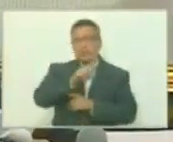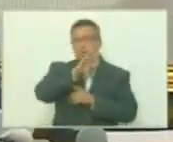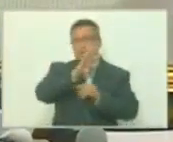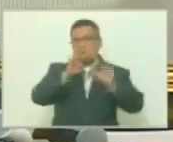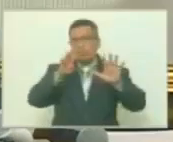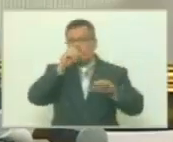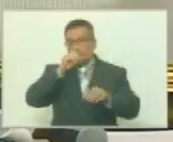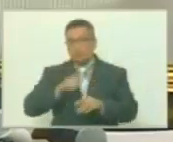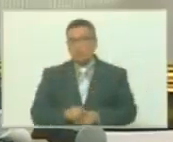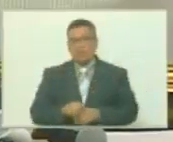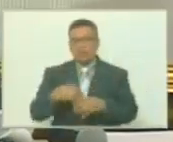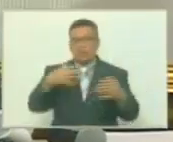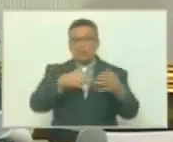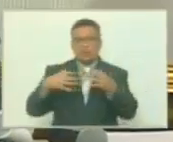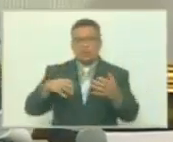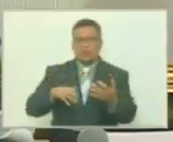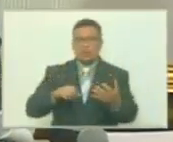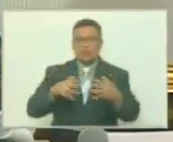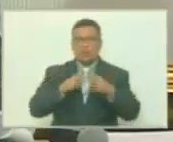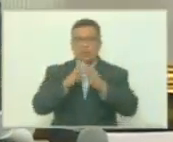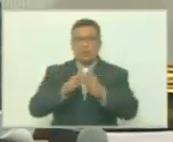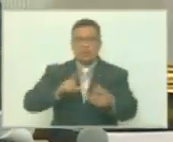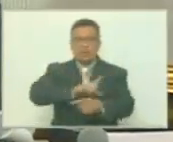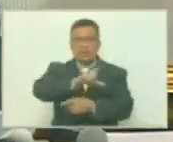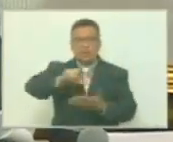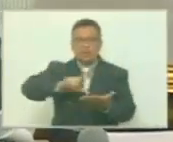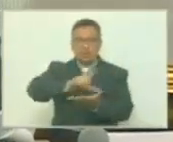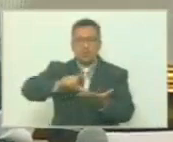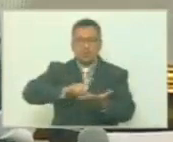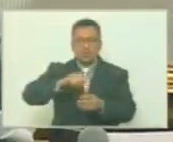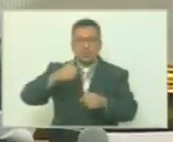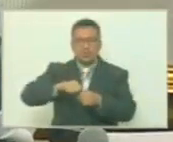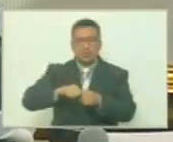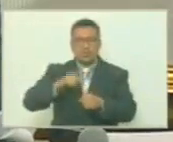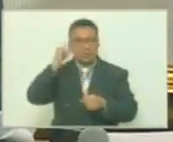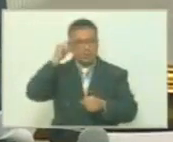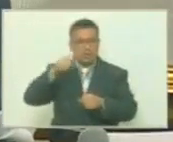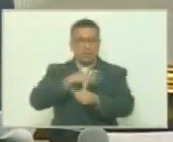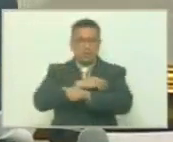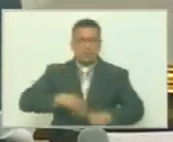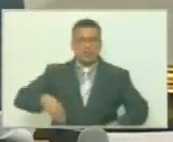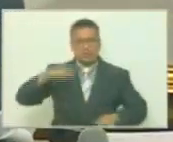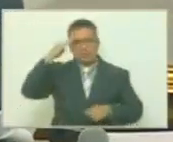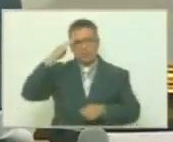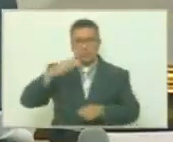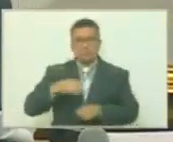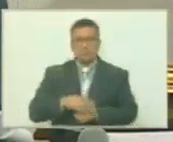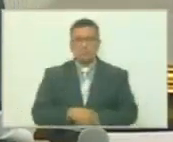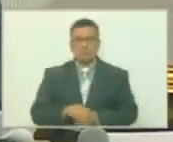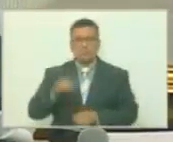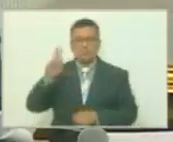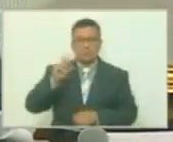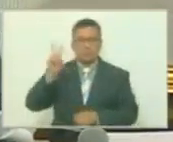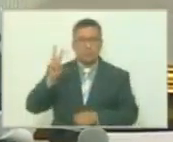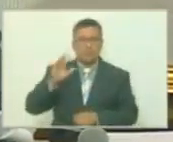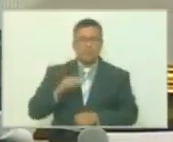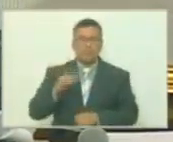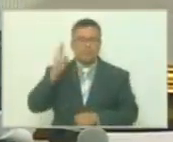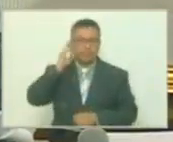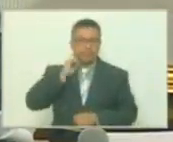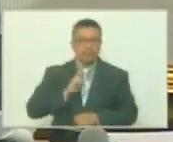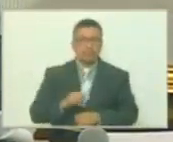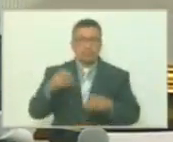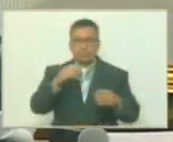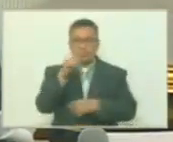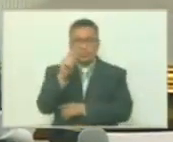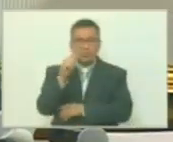años de la batalla naval del lago de Maracaibo y día de la armada bolivariana en consideración las